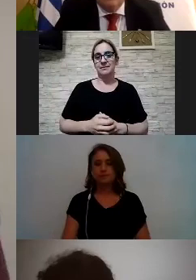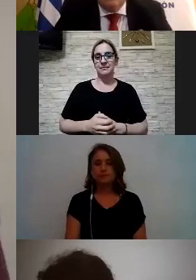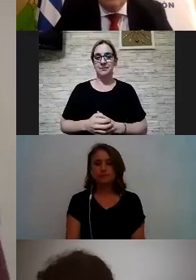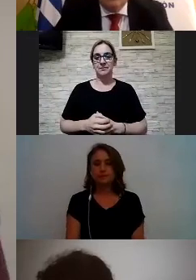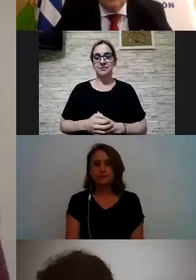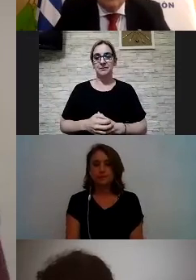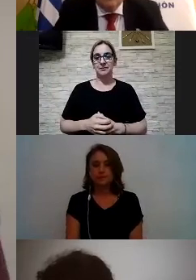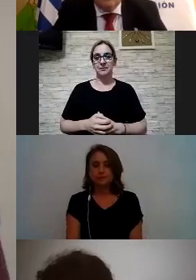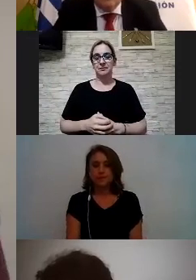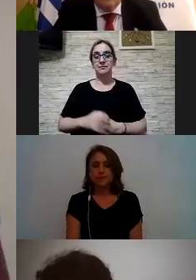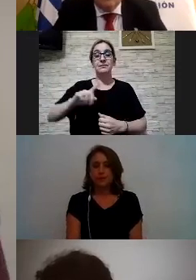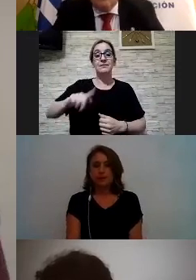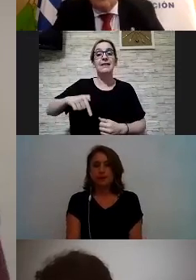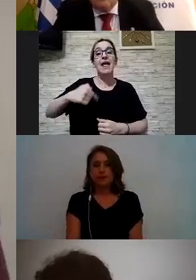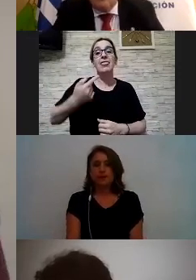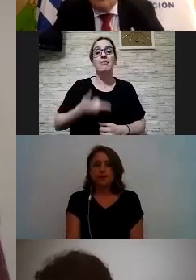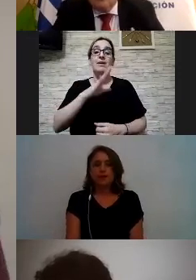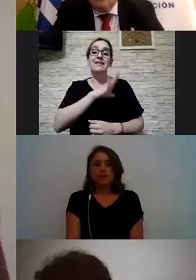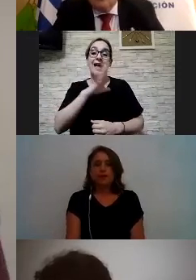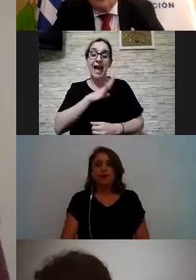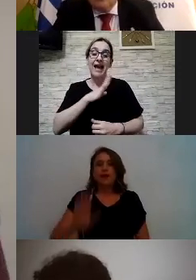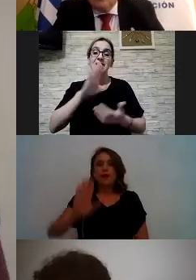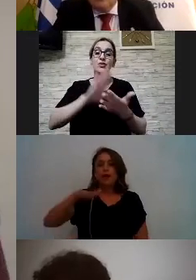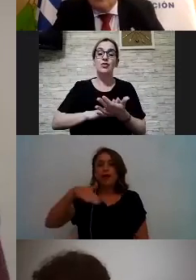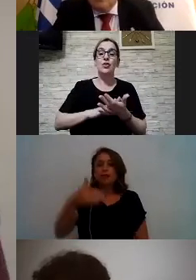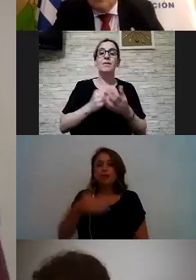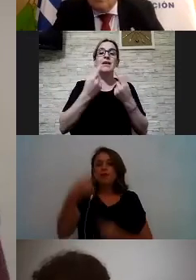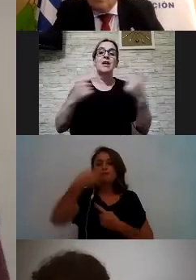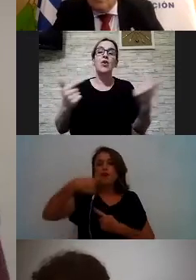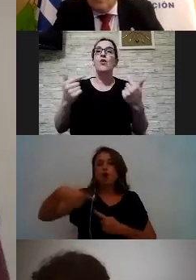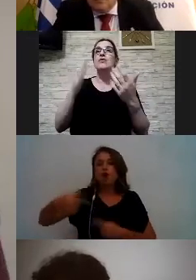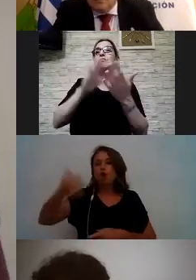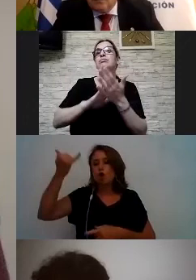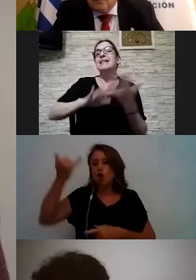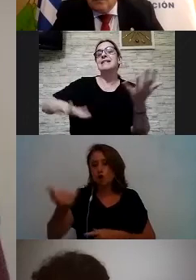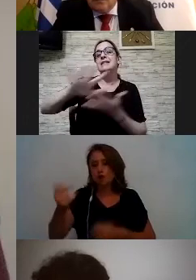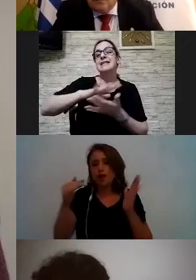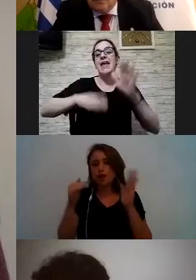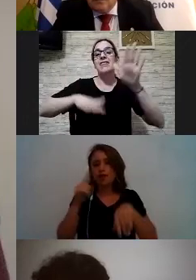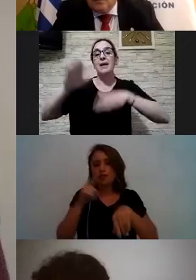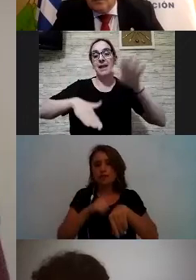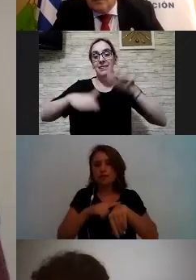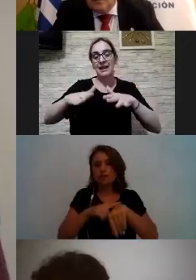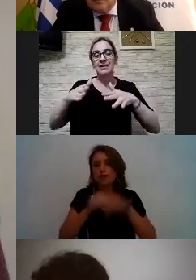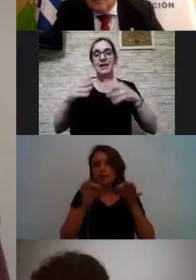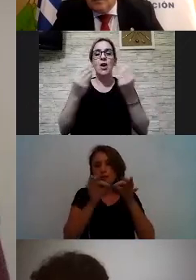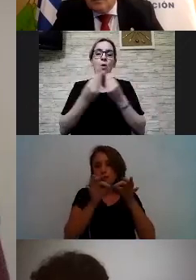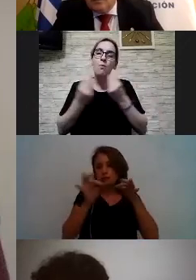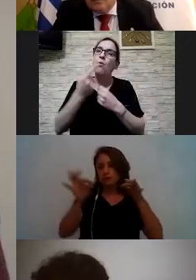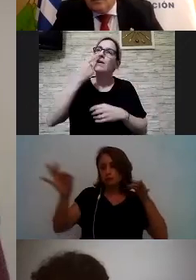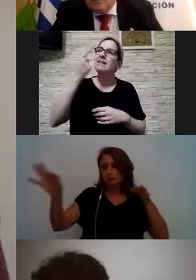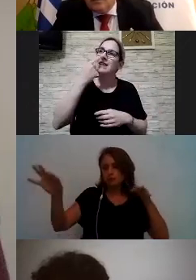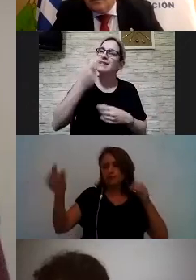después tenemos el diagrama de recursos según distancias ¿si? es muy interesante porque